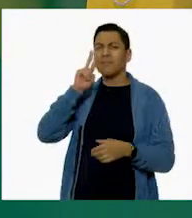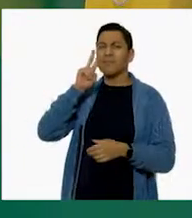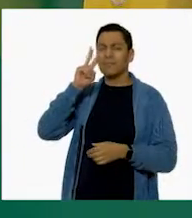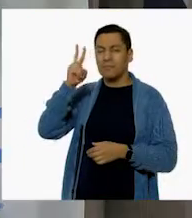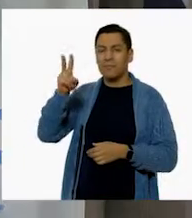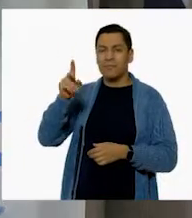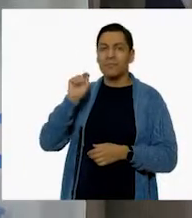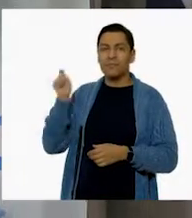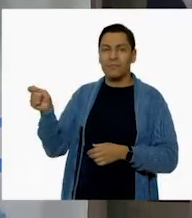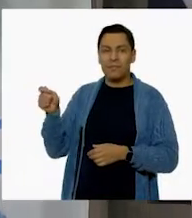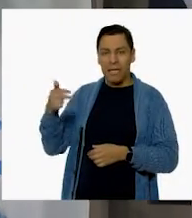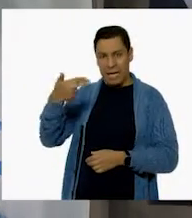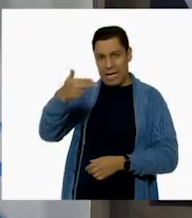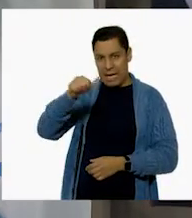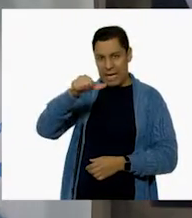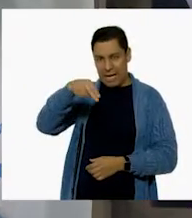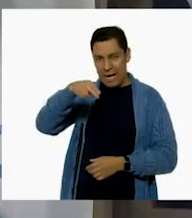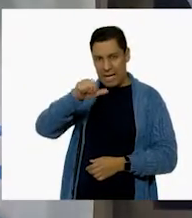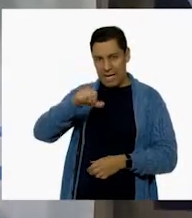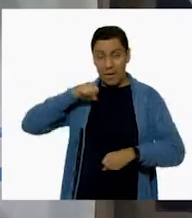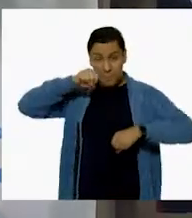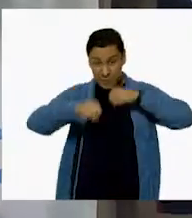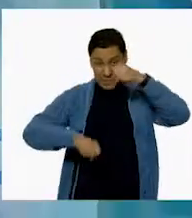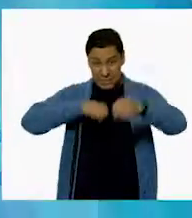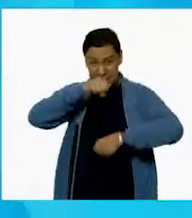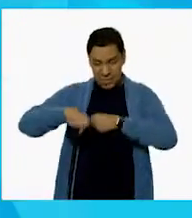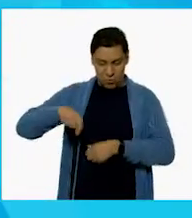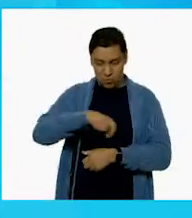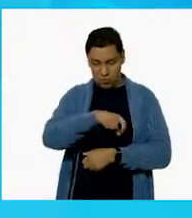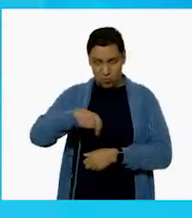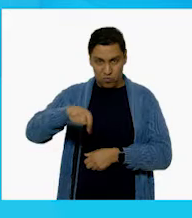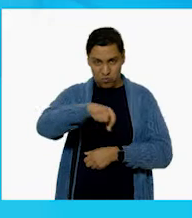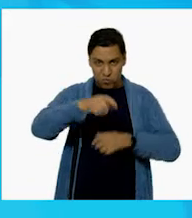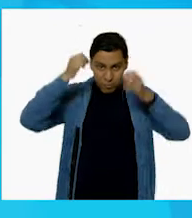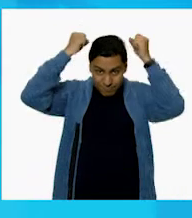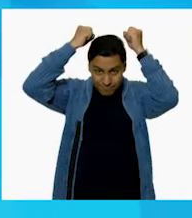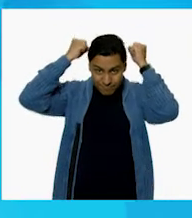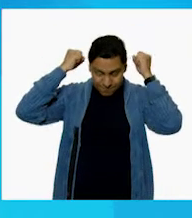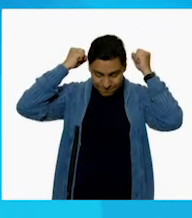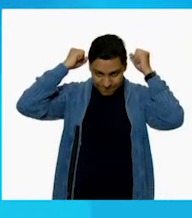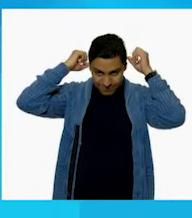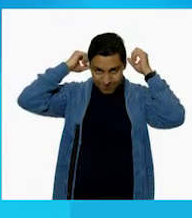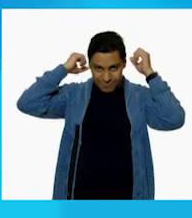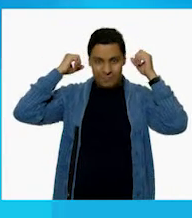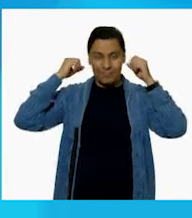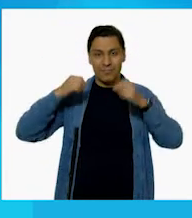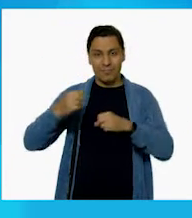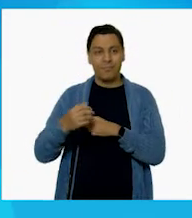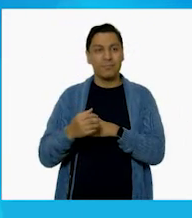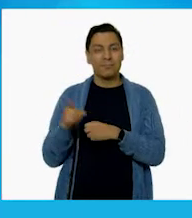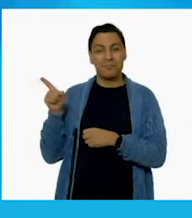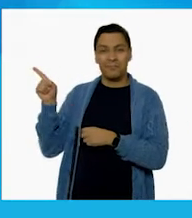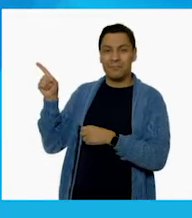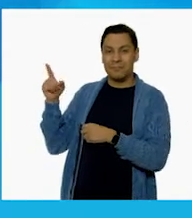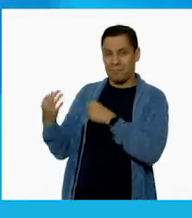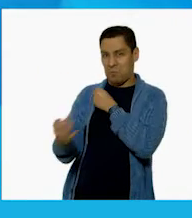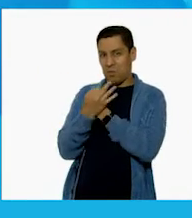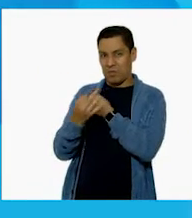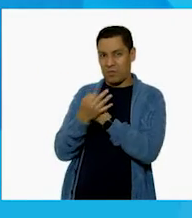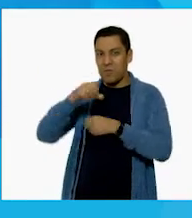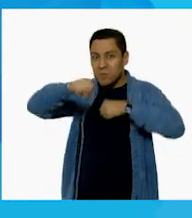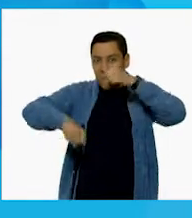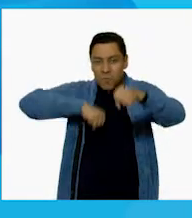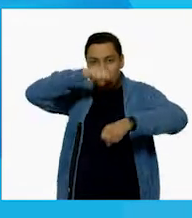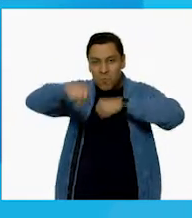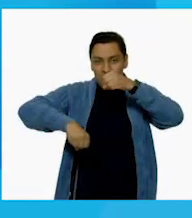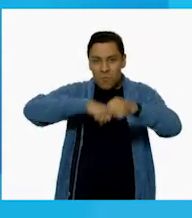a Jana en su bicicleta con su equipo de protección, ¿eh? ¿Qué les parece? ¡Uy, me encanta!